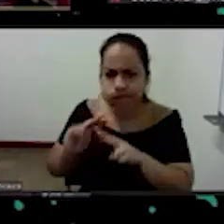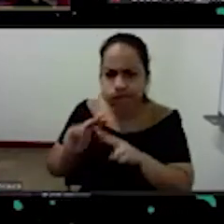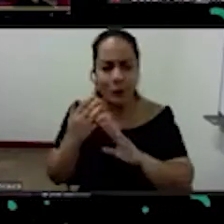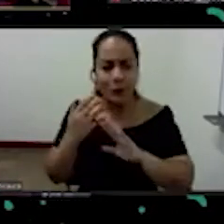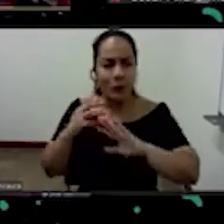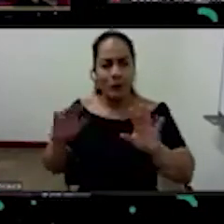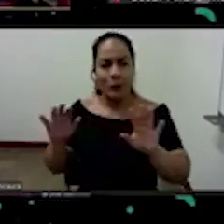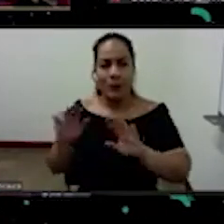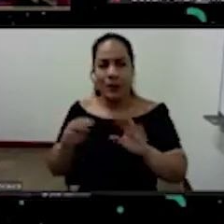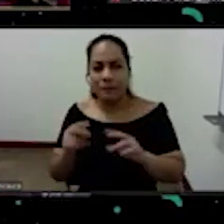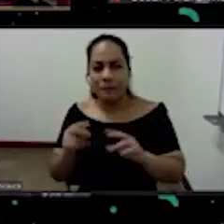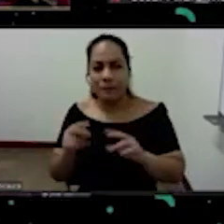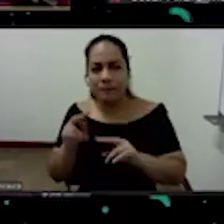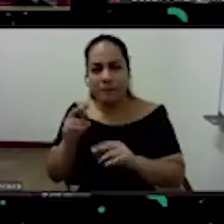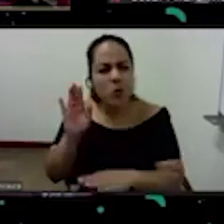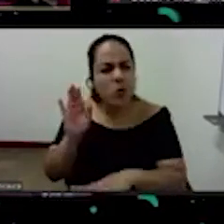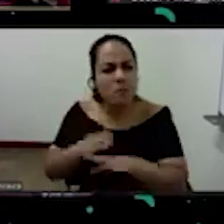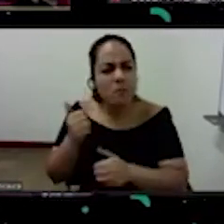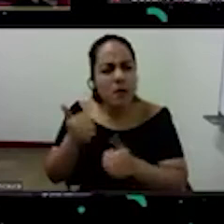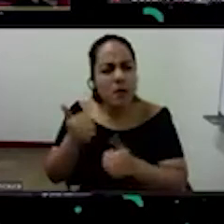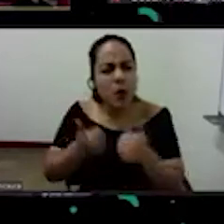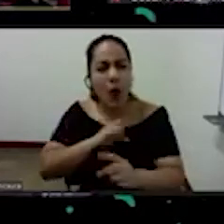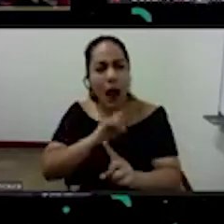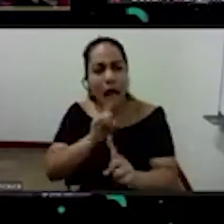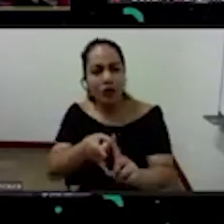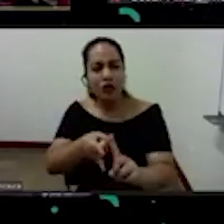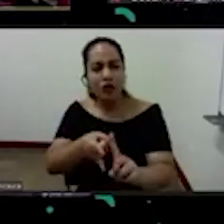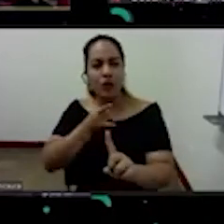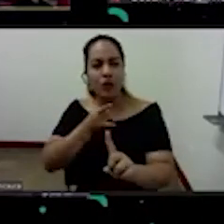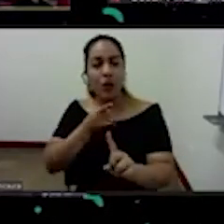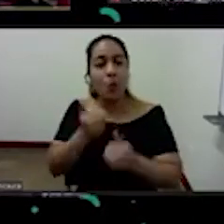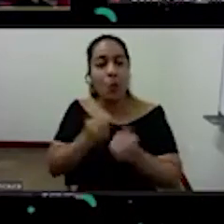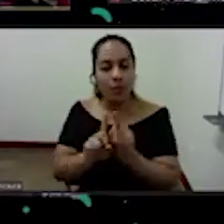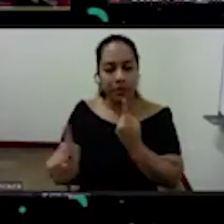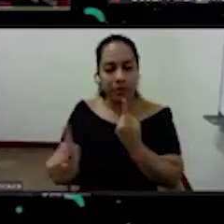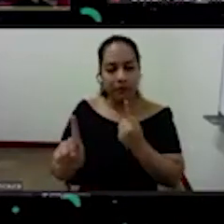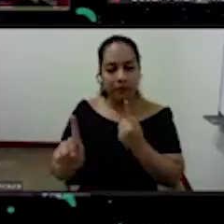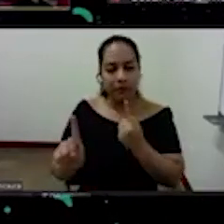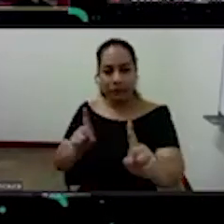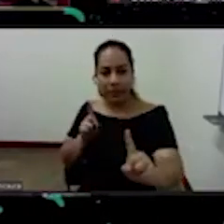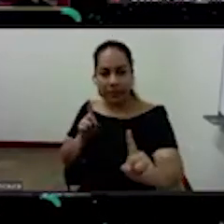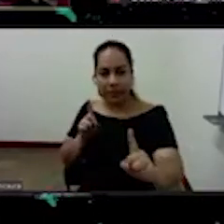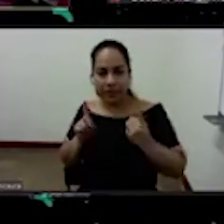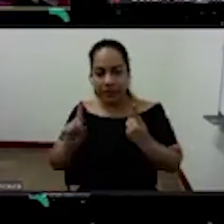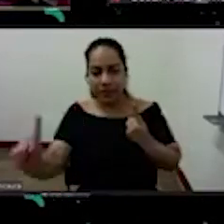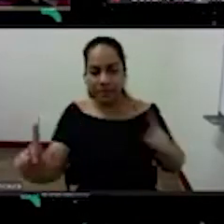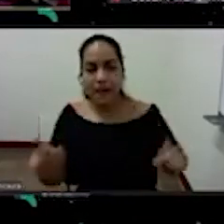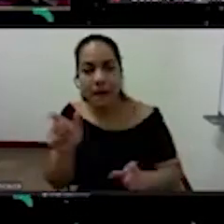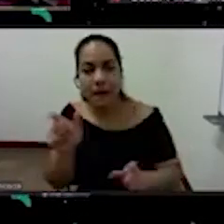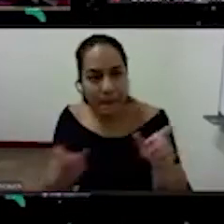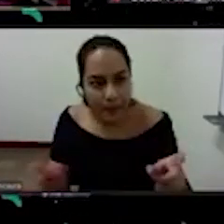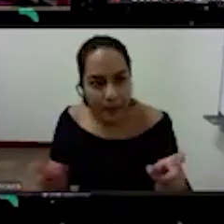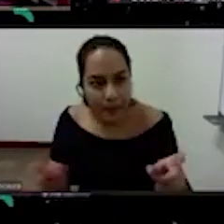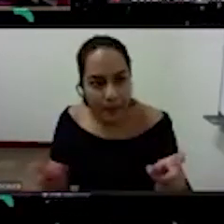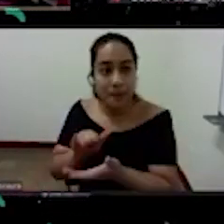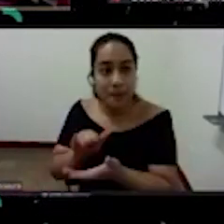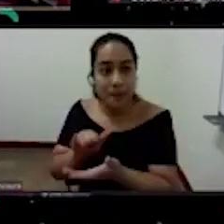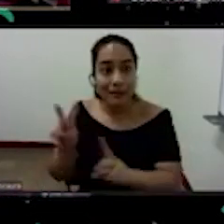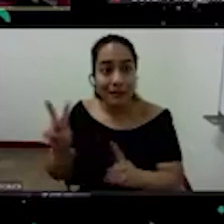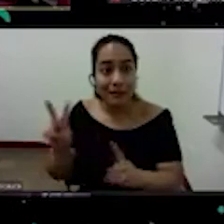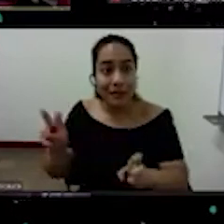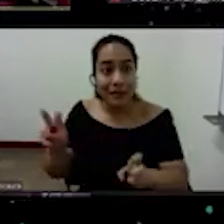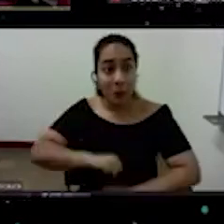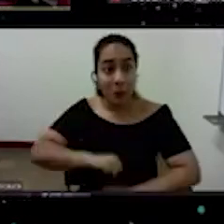por la potencia distanciante del virus por el miedo de la